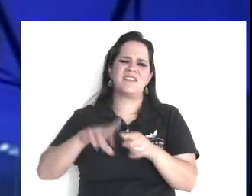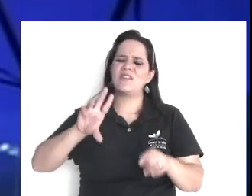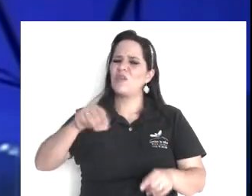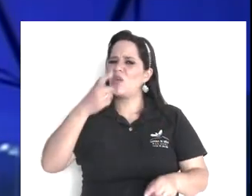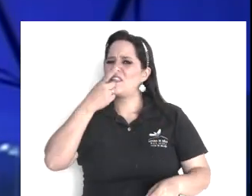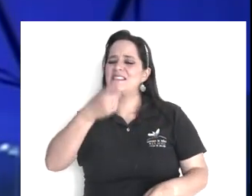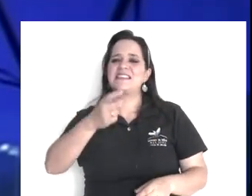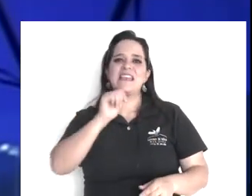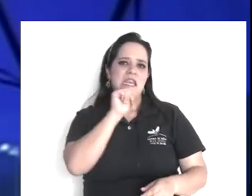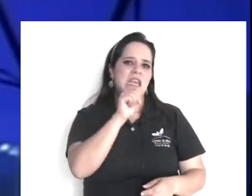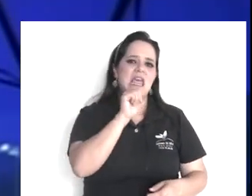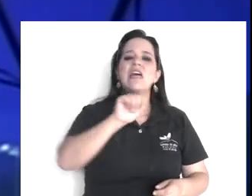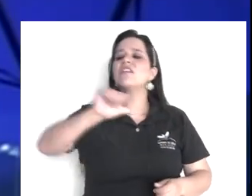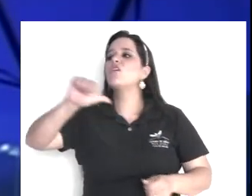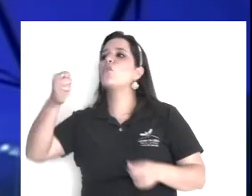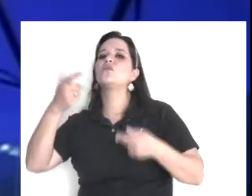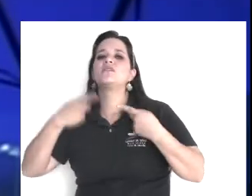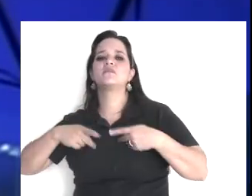nuestros comentarios,